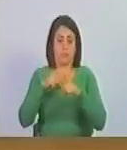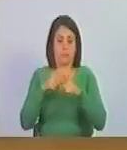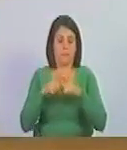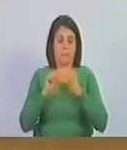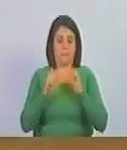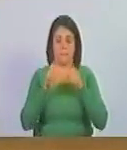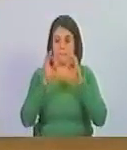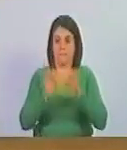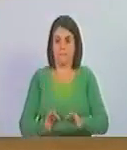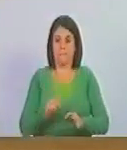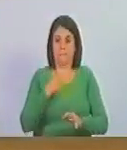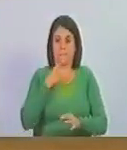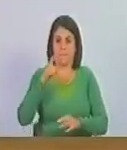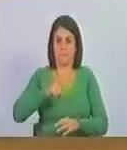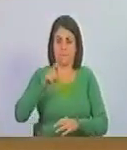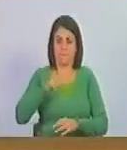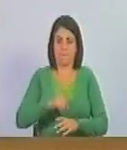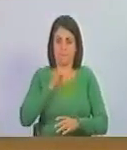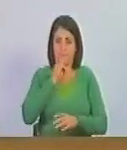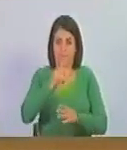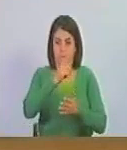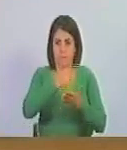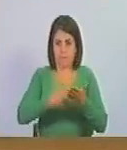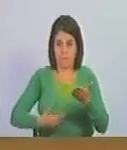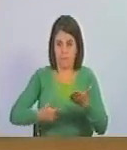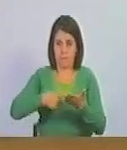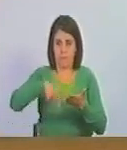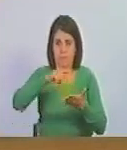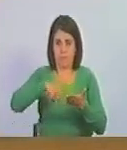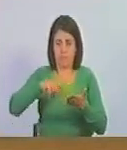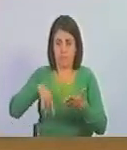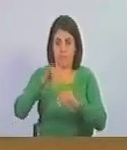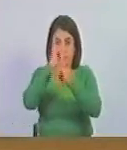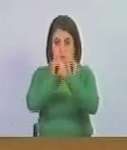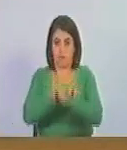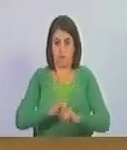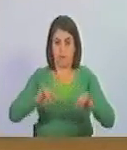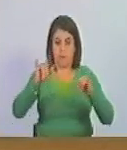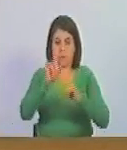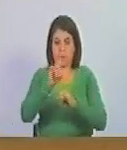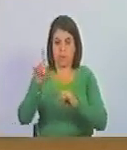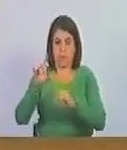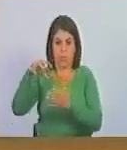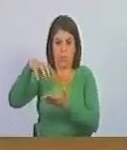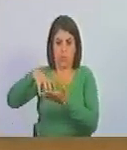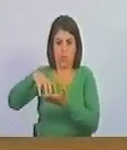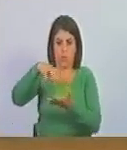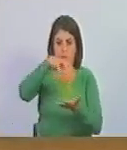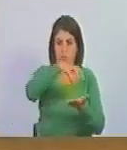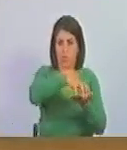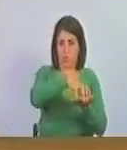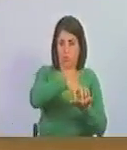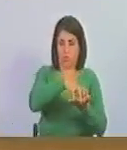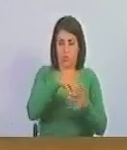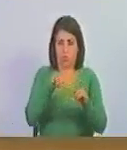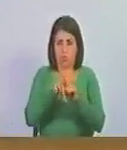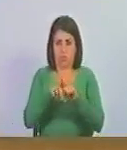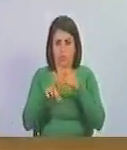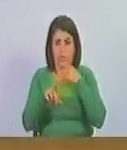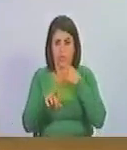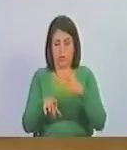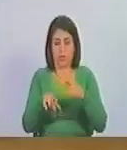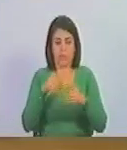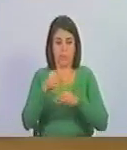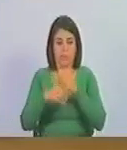pertinencia, de la Declaración de la Independencia. No es que hay dos congresos, como fomentarán el